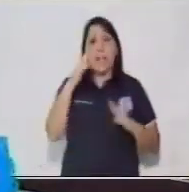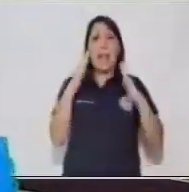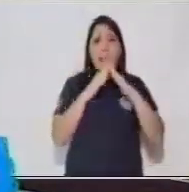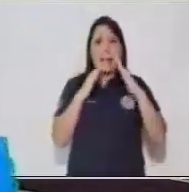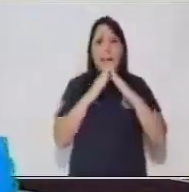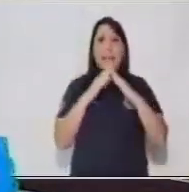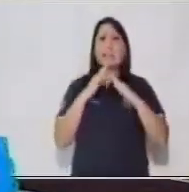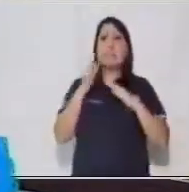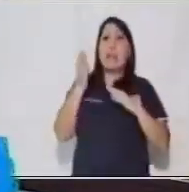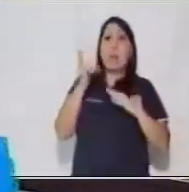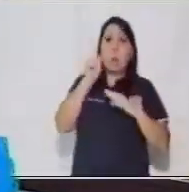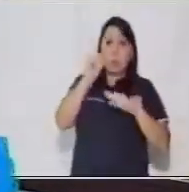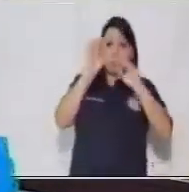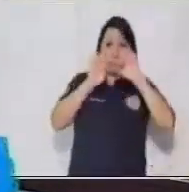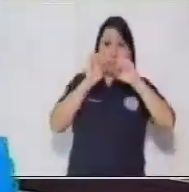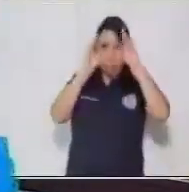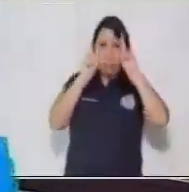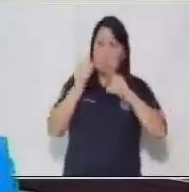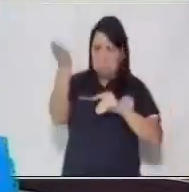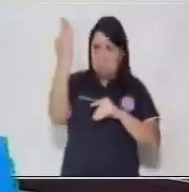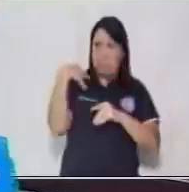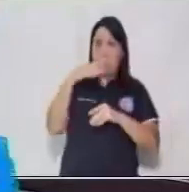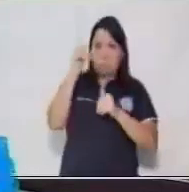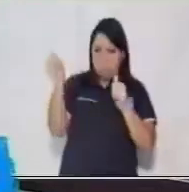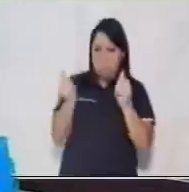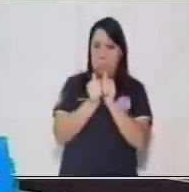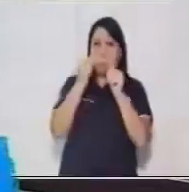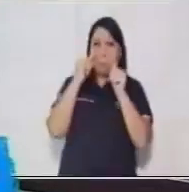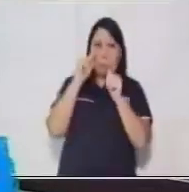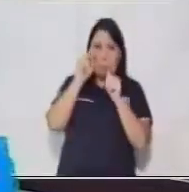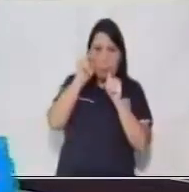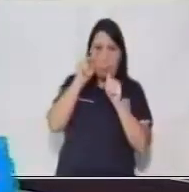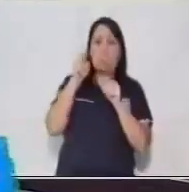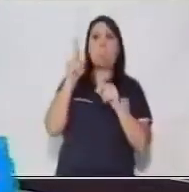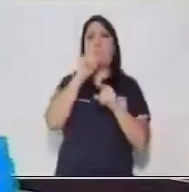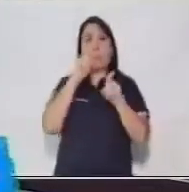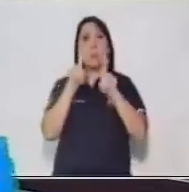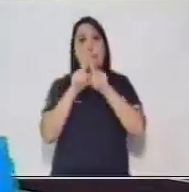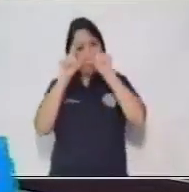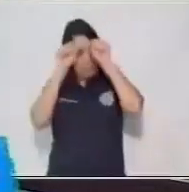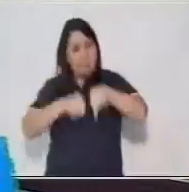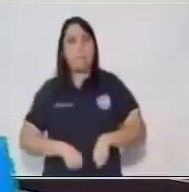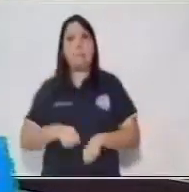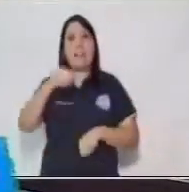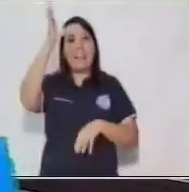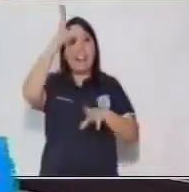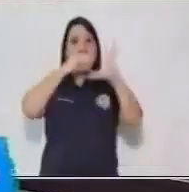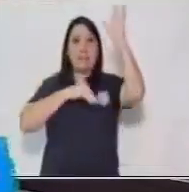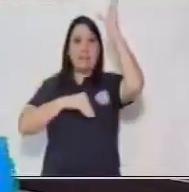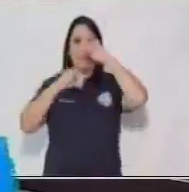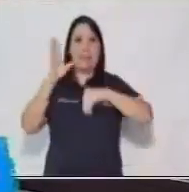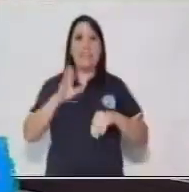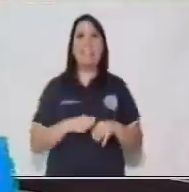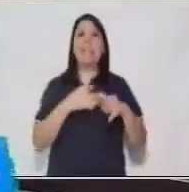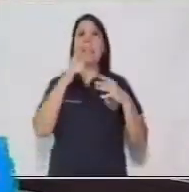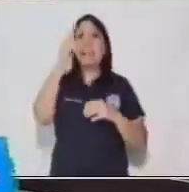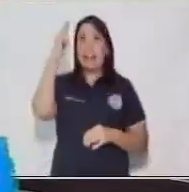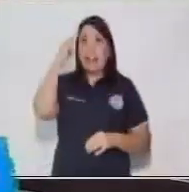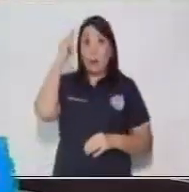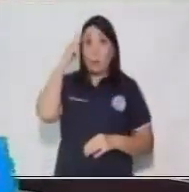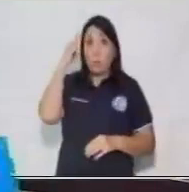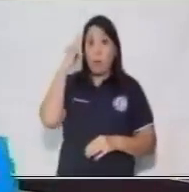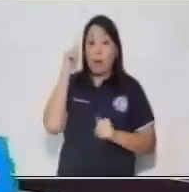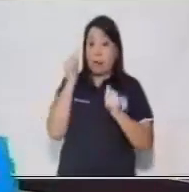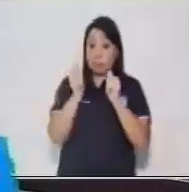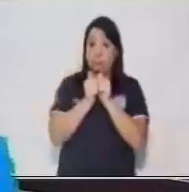hay una persona con discapacidad, es momento que se una a este espacio de aprendizaje. Recuerda que